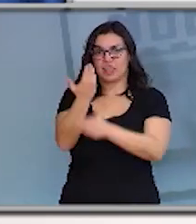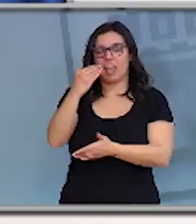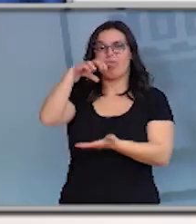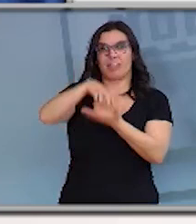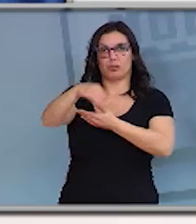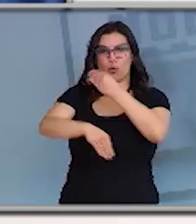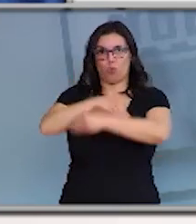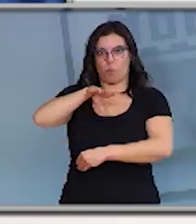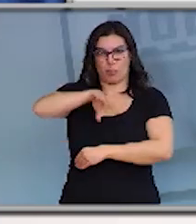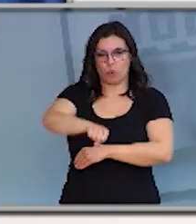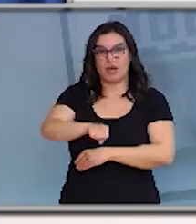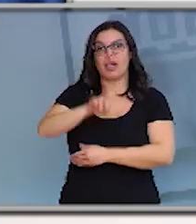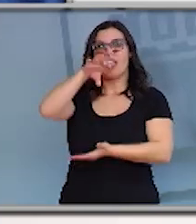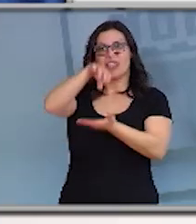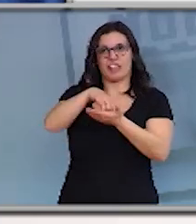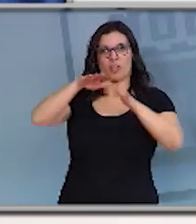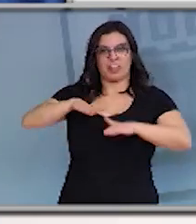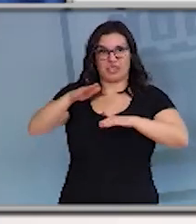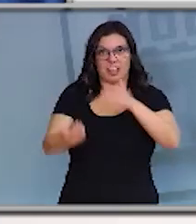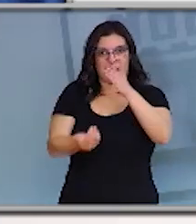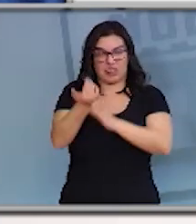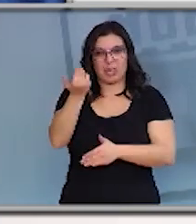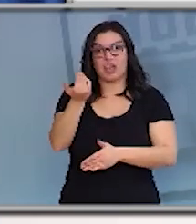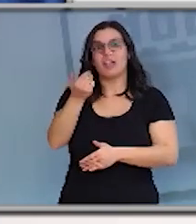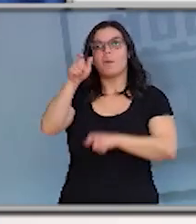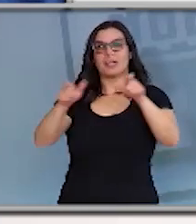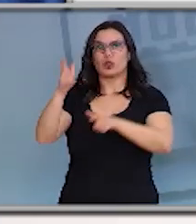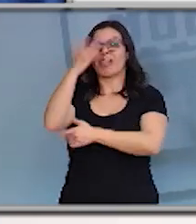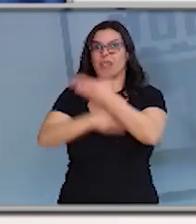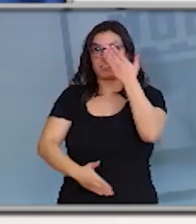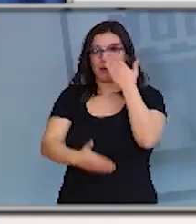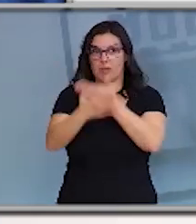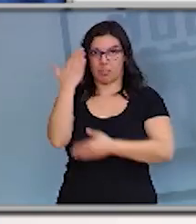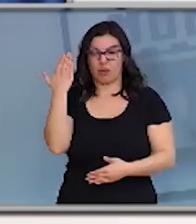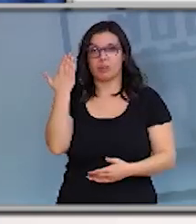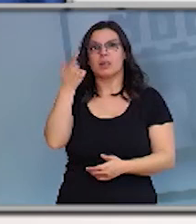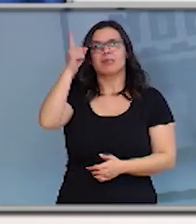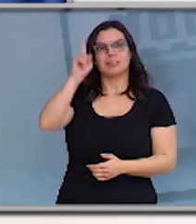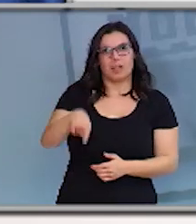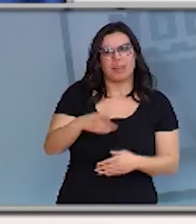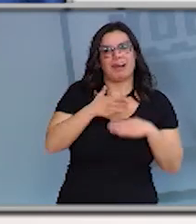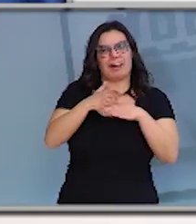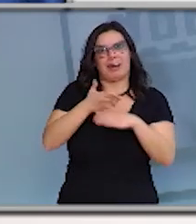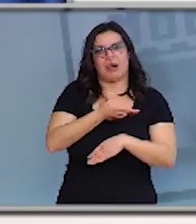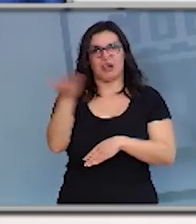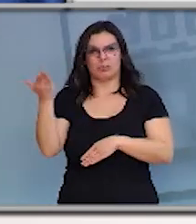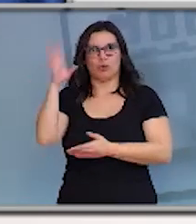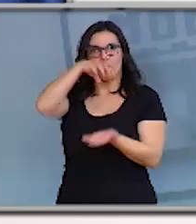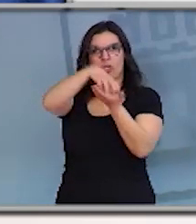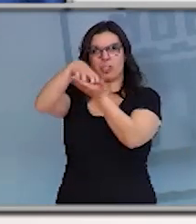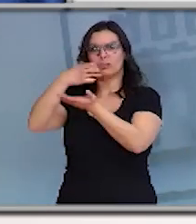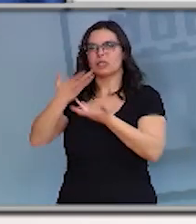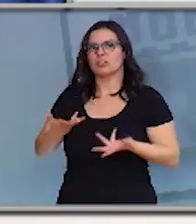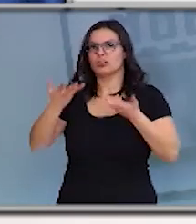ocupacionales, centros de estancia diurna de personas con discapacidad, así como el resto de centros donde se presten